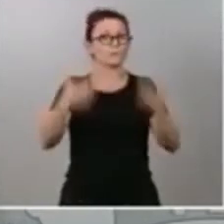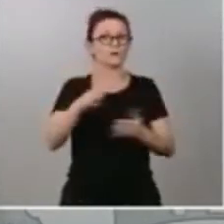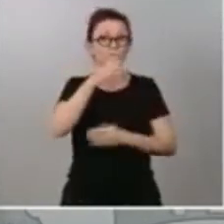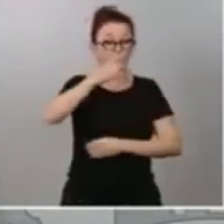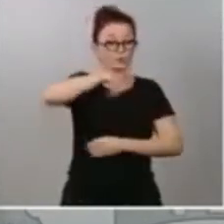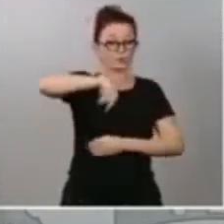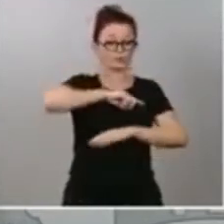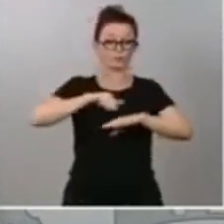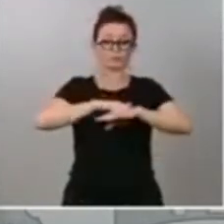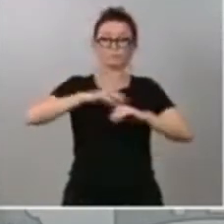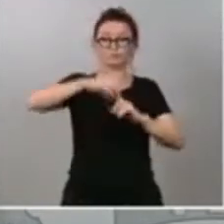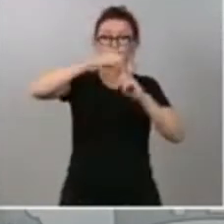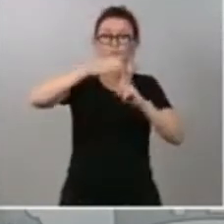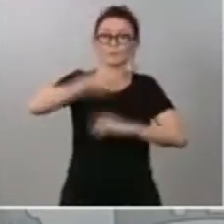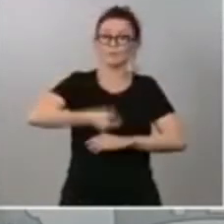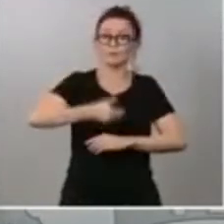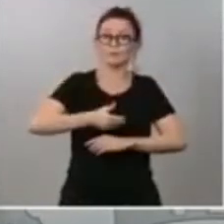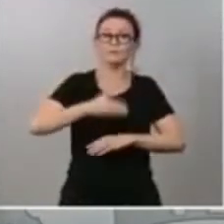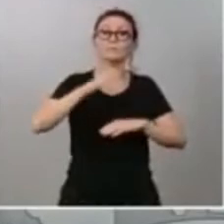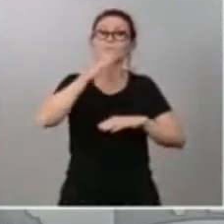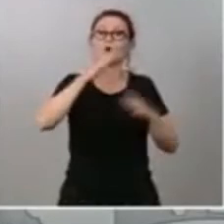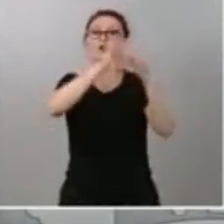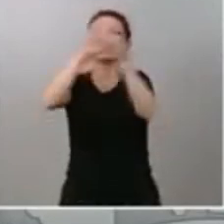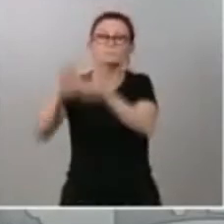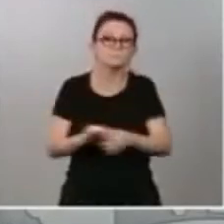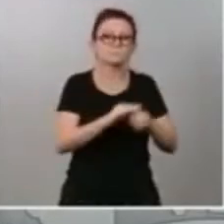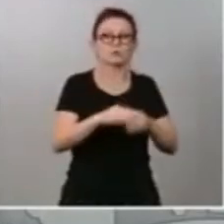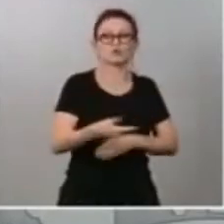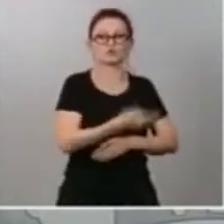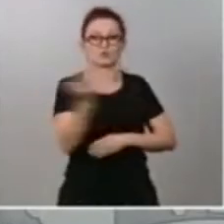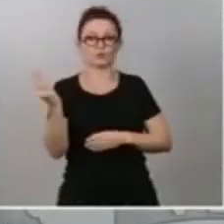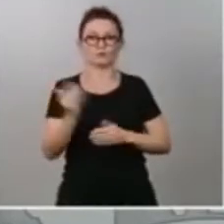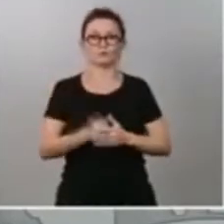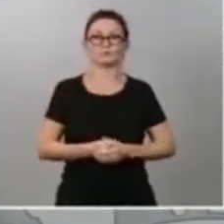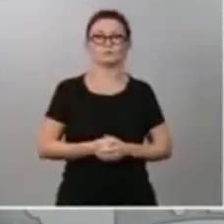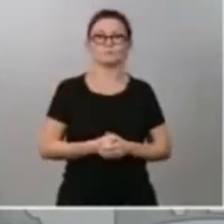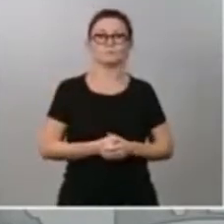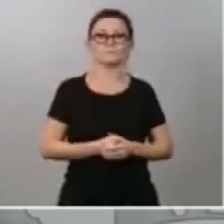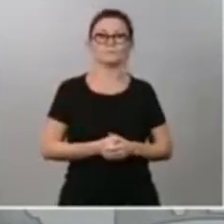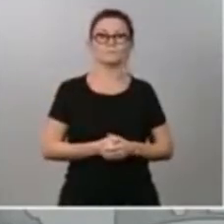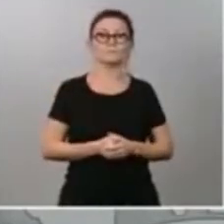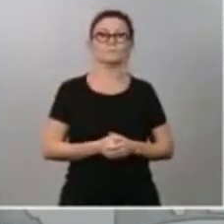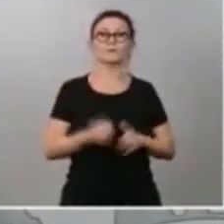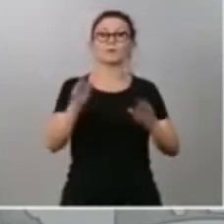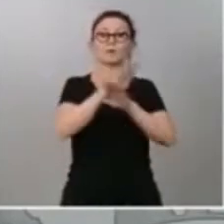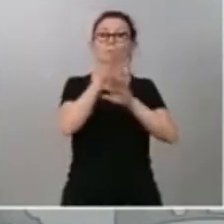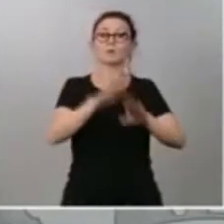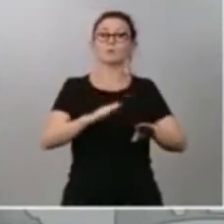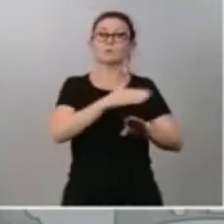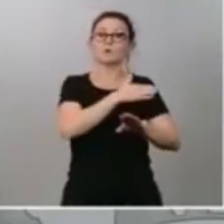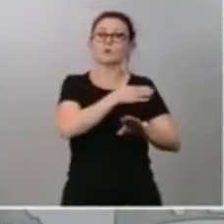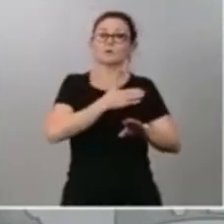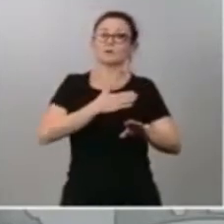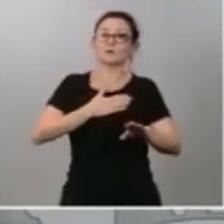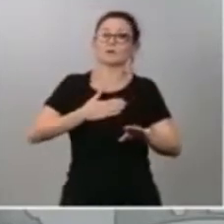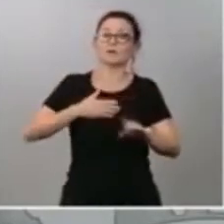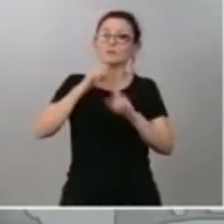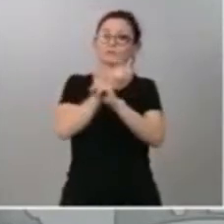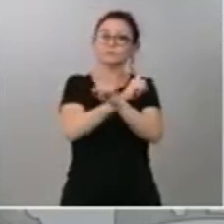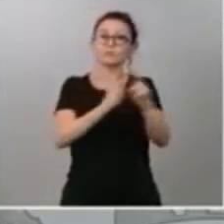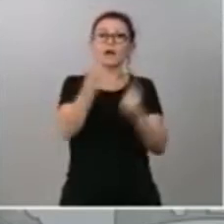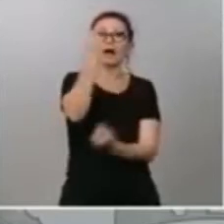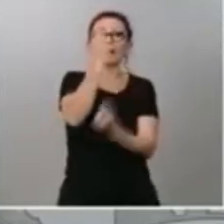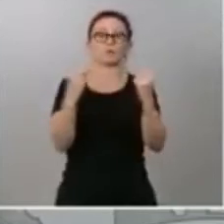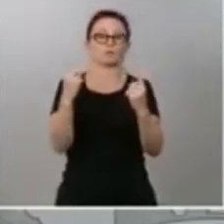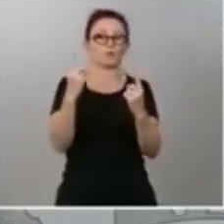por el camino. Desde esas bases, por último, quisiera adelantarles tan solo algunos de los hitos que figuran en la agenda de